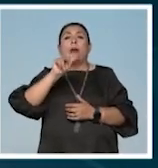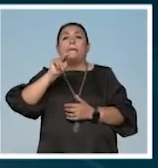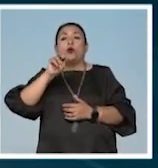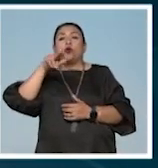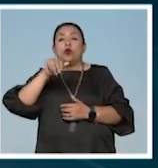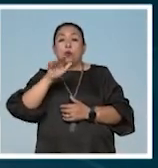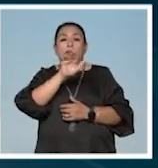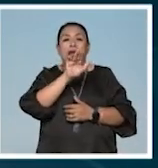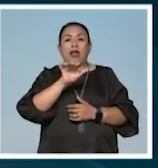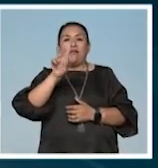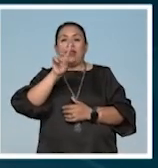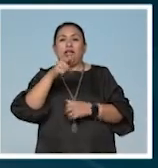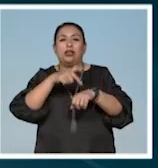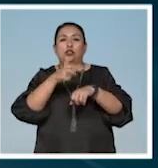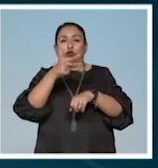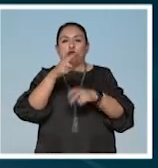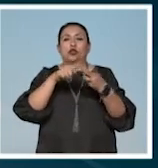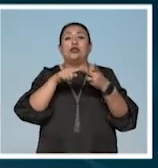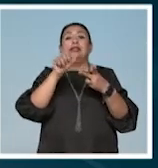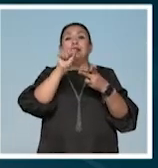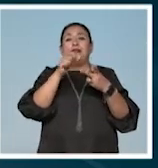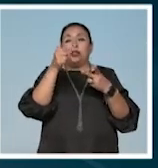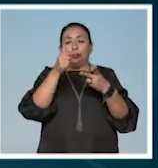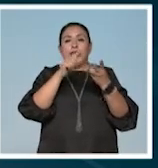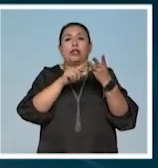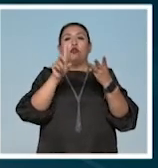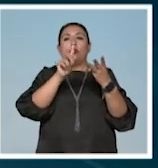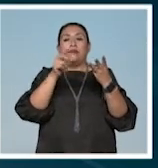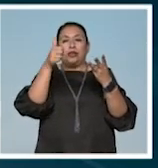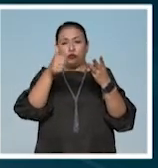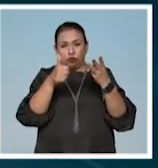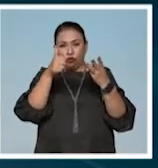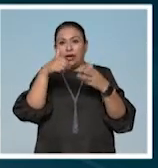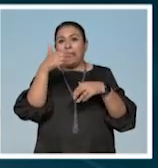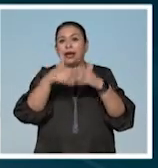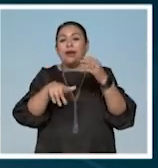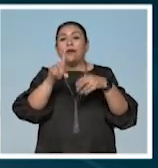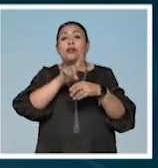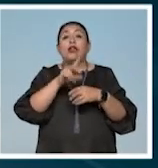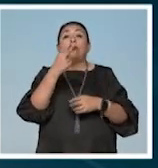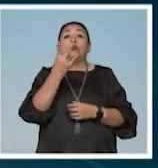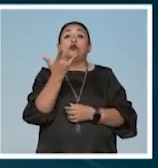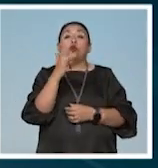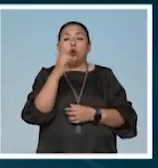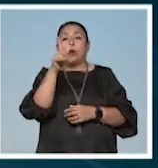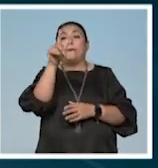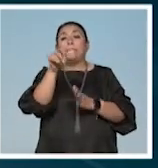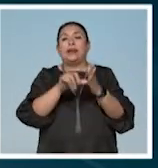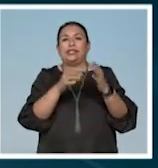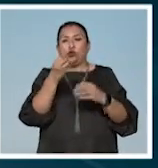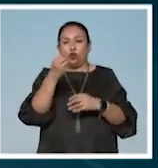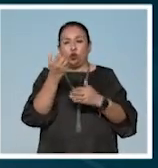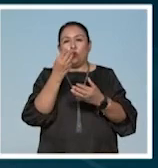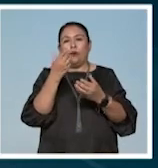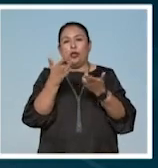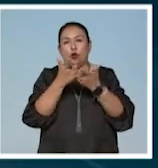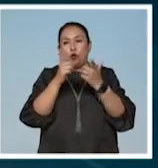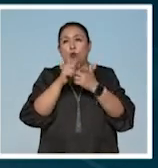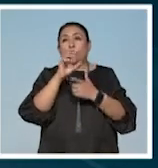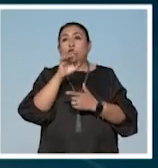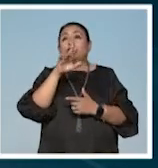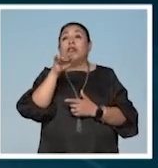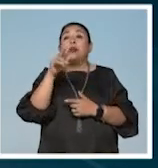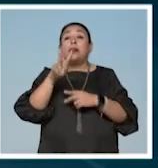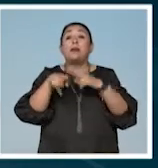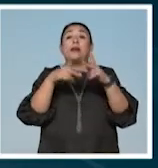viernes a las 8 de la noche los sábados a las 7 y los domingos a las 6 hasta el 2 de julio en el mes de octubre la compañía a los endebles llevará esta